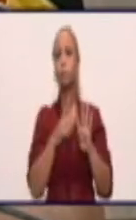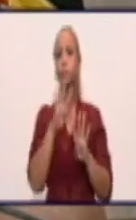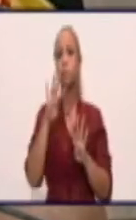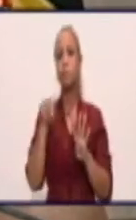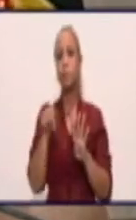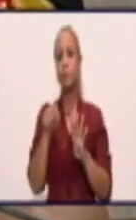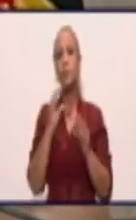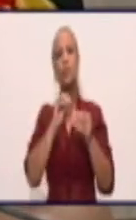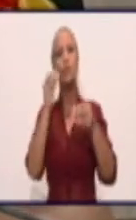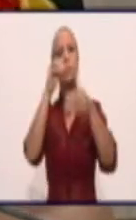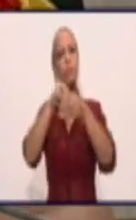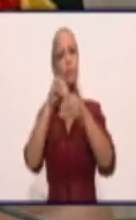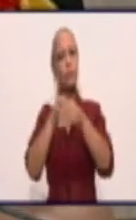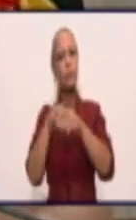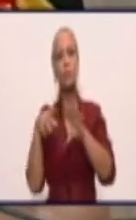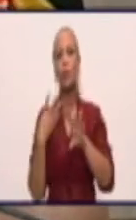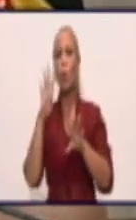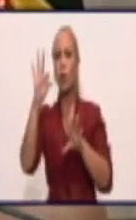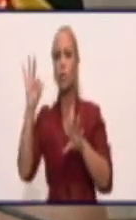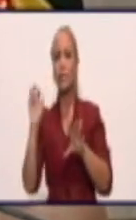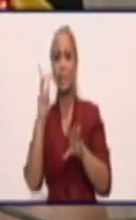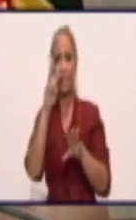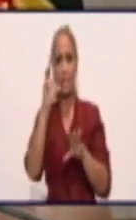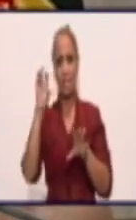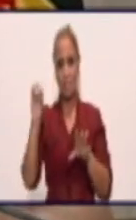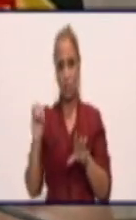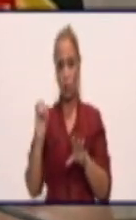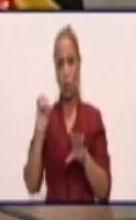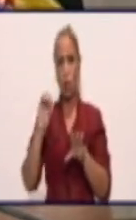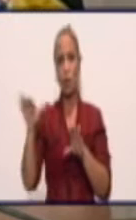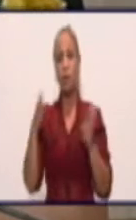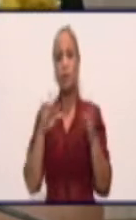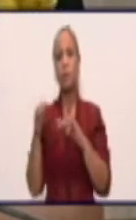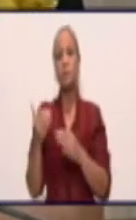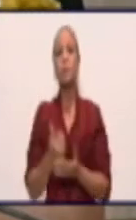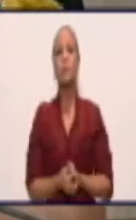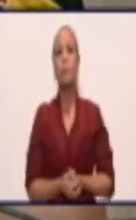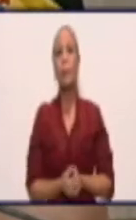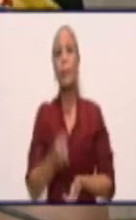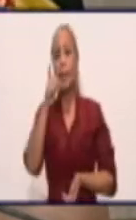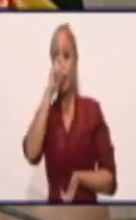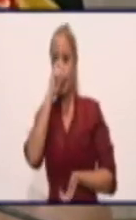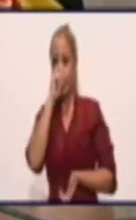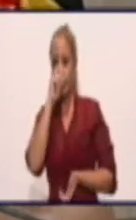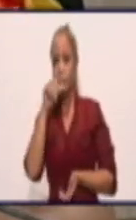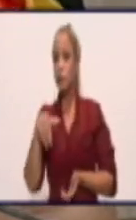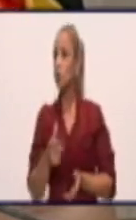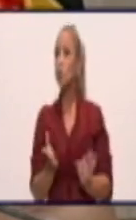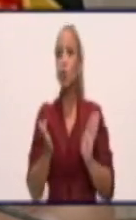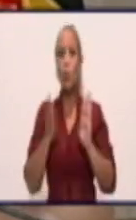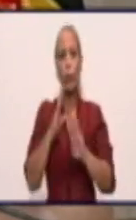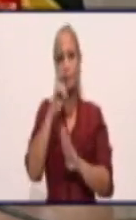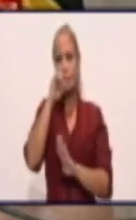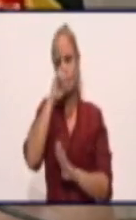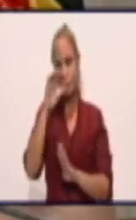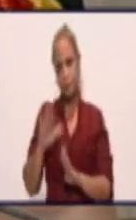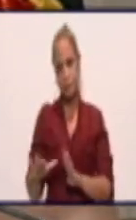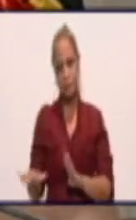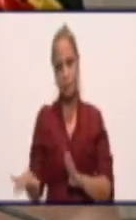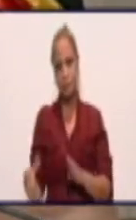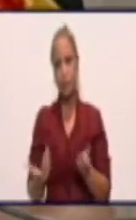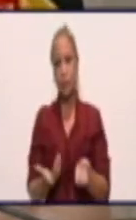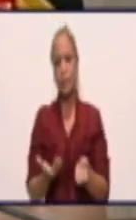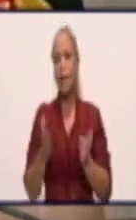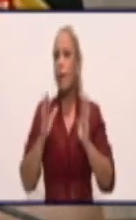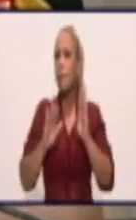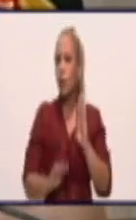6,492 y 350 viajeros. En la edad pediátrica, hoy no tuvimos ningún caso en el menor de